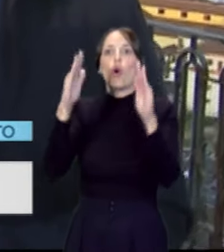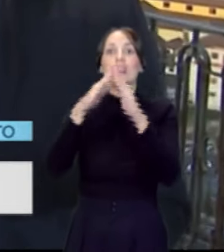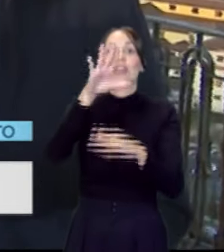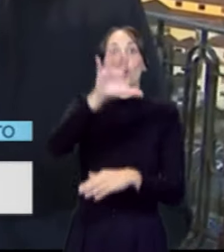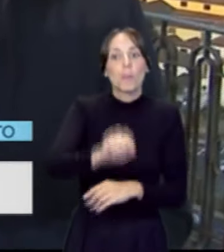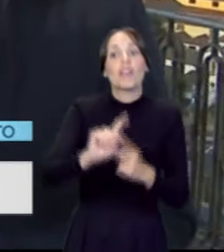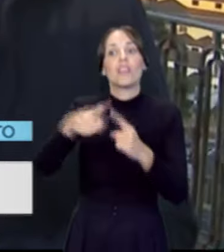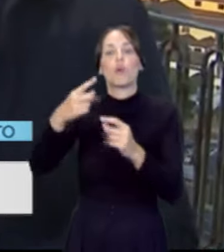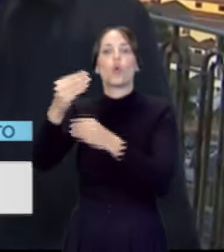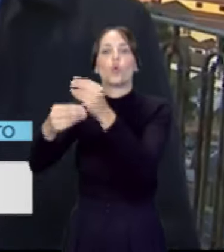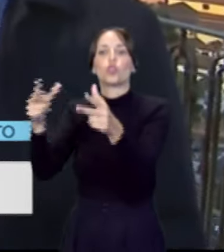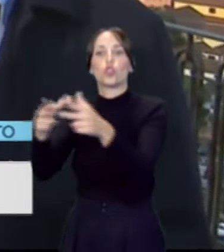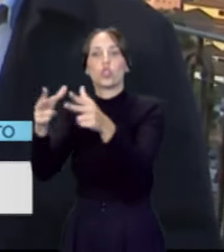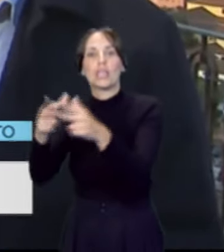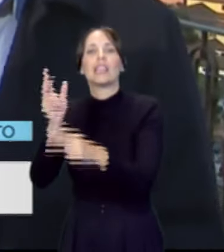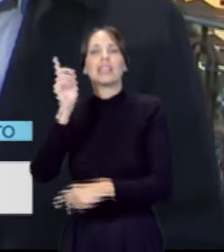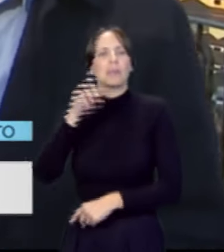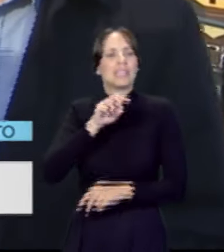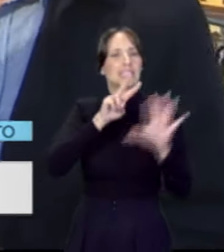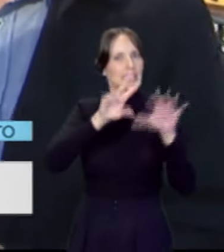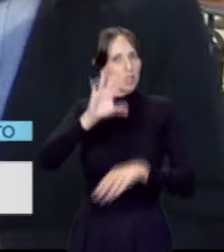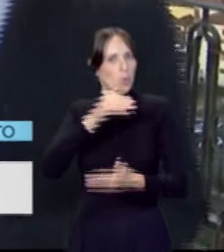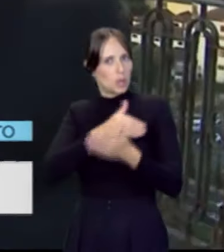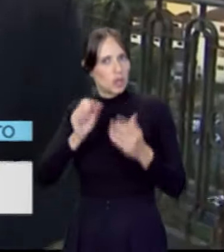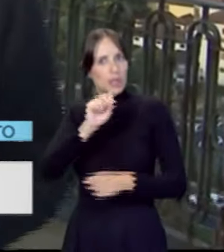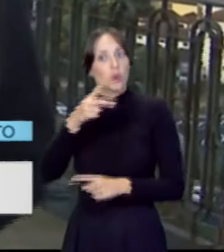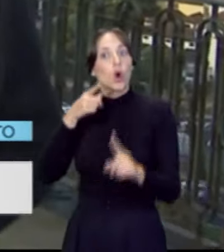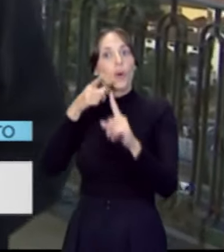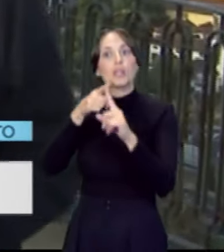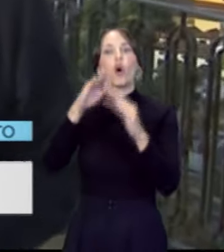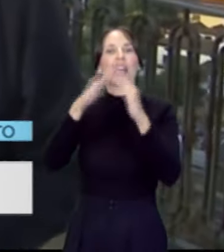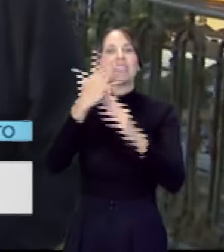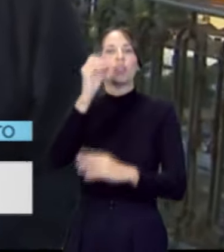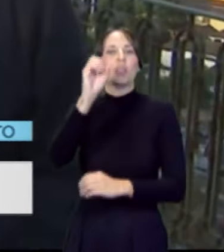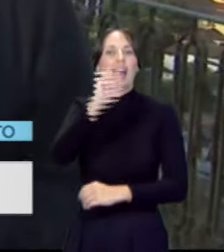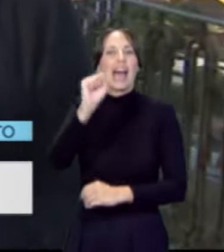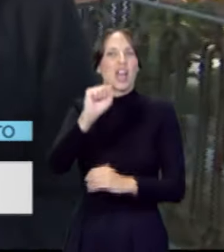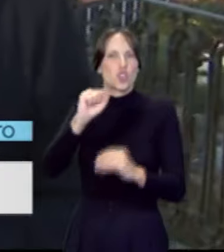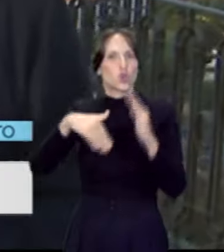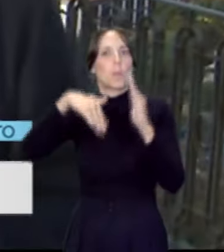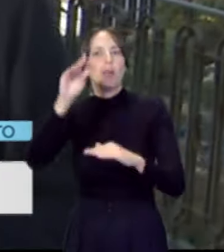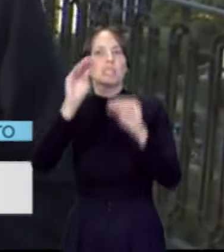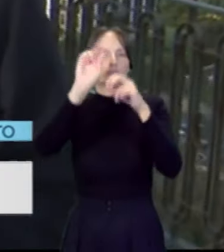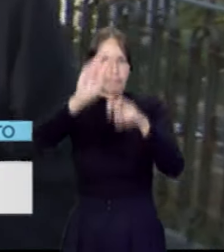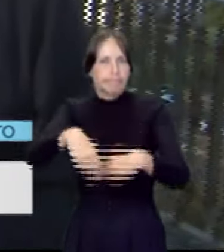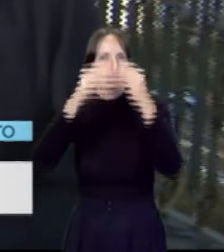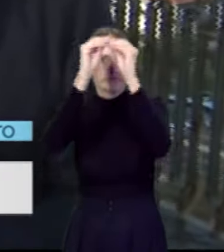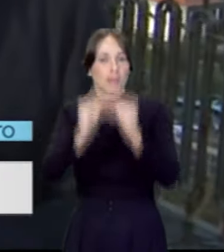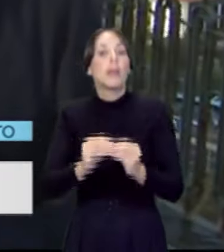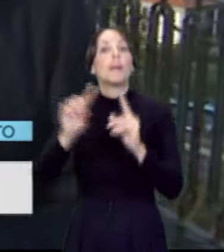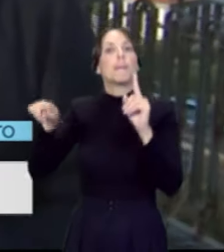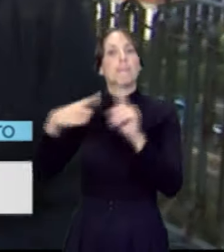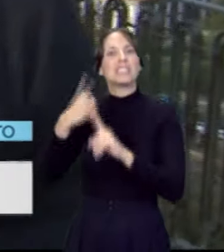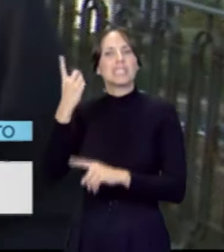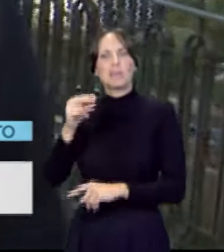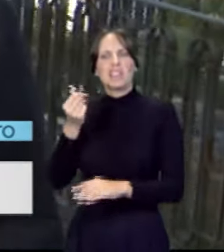también 55 millones de euros para destinarlos a la rehabilitación de viviendas de más de 50 años, aparte, una inversión de 20 millones de euros en los próximos tres años, ¿para